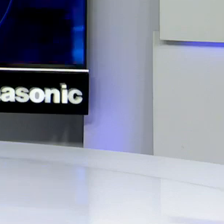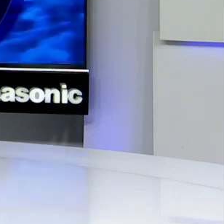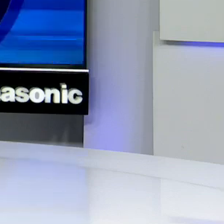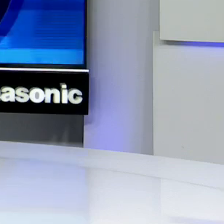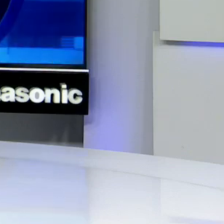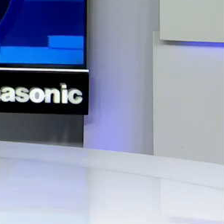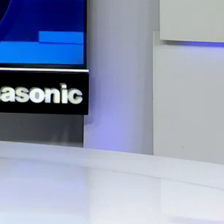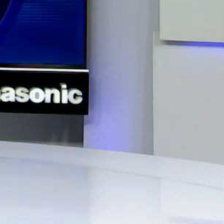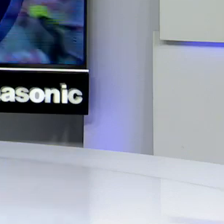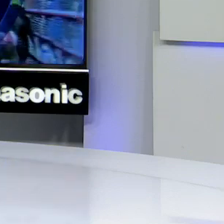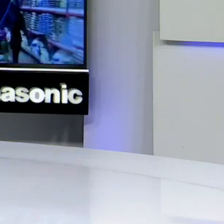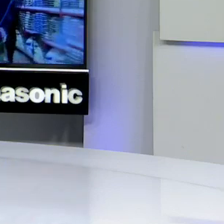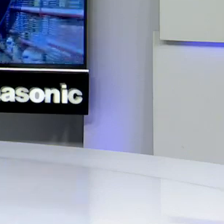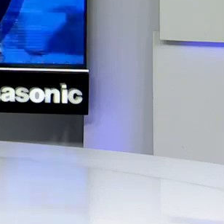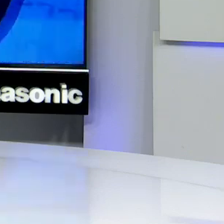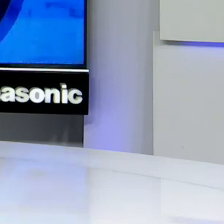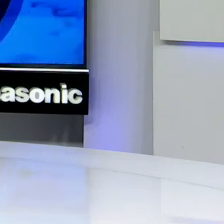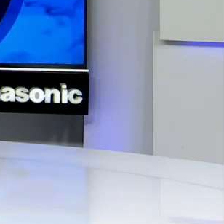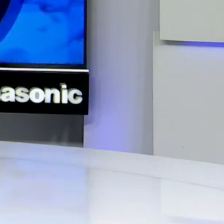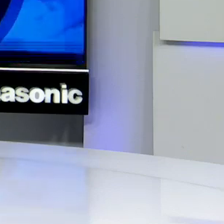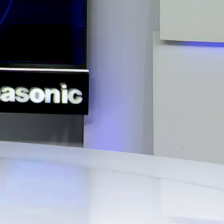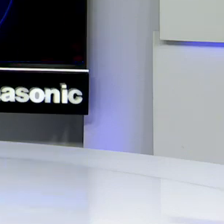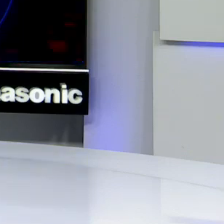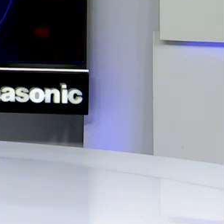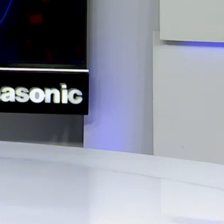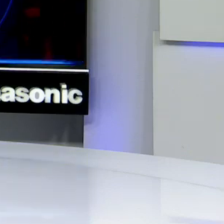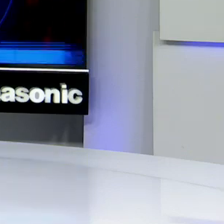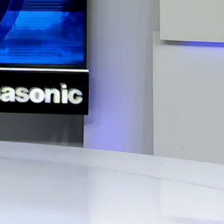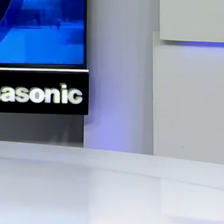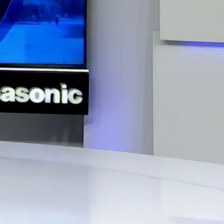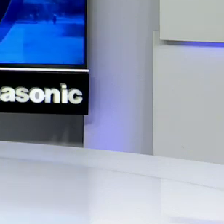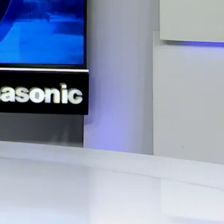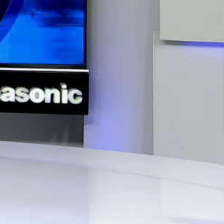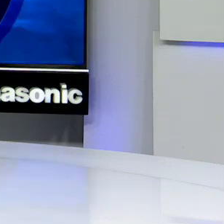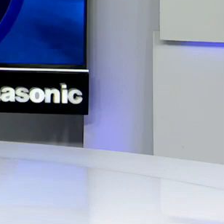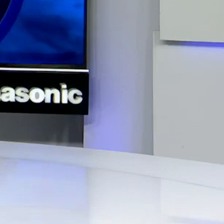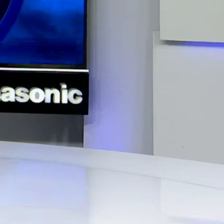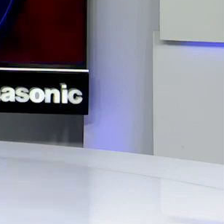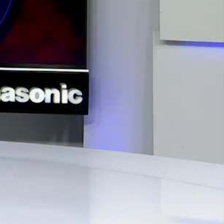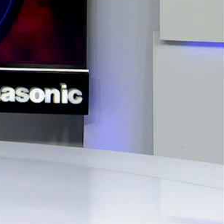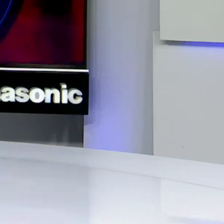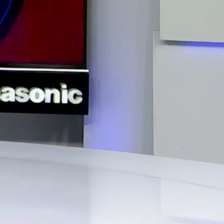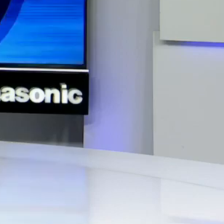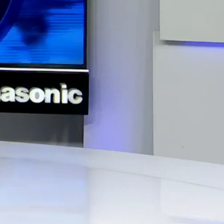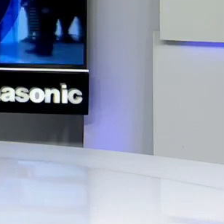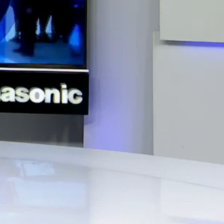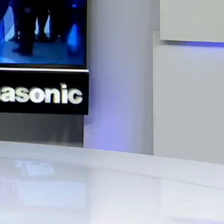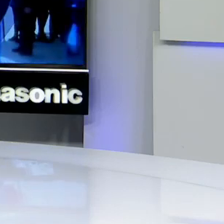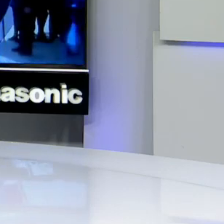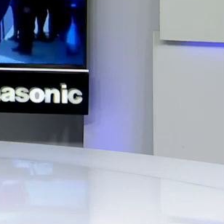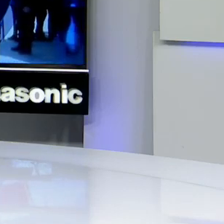grupos criminales sigue siendo homicidios o sigue sumando más bien homicidios al país.